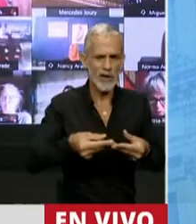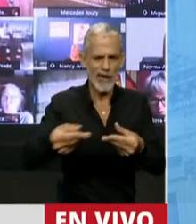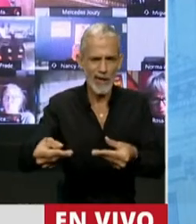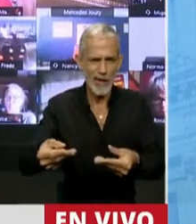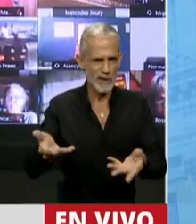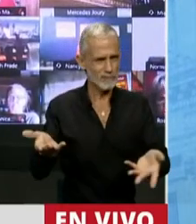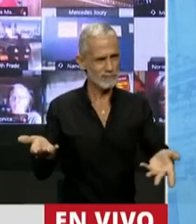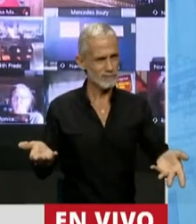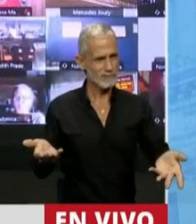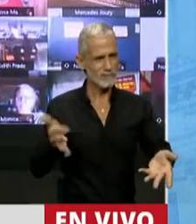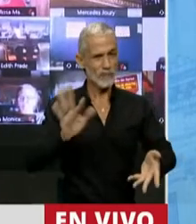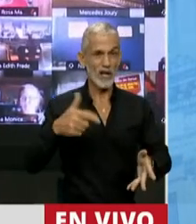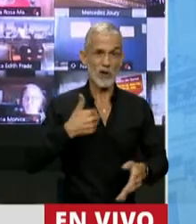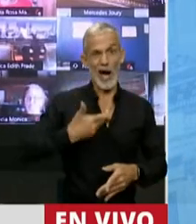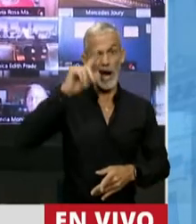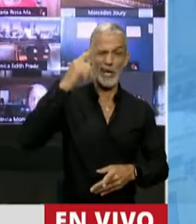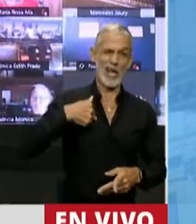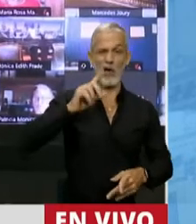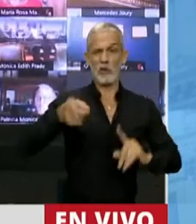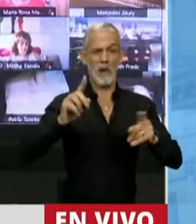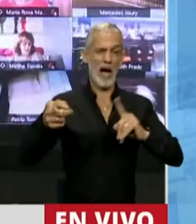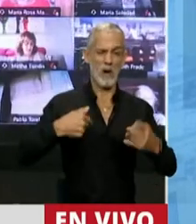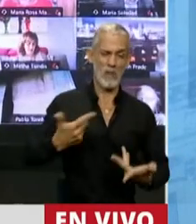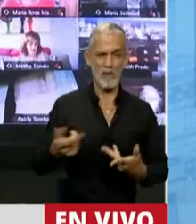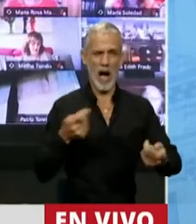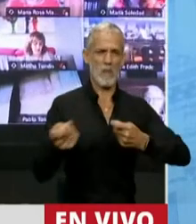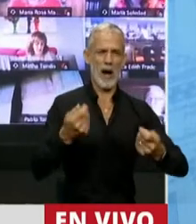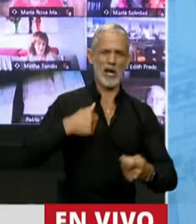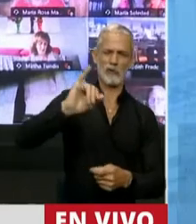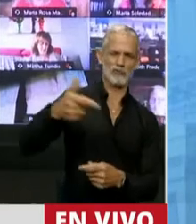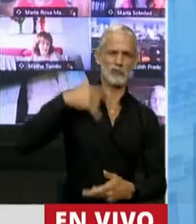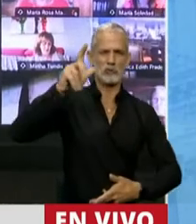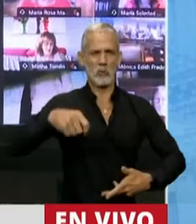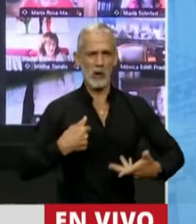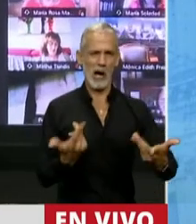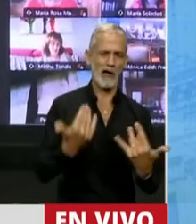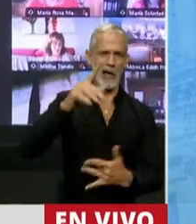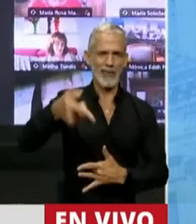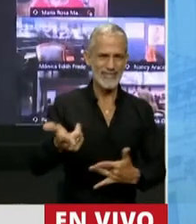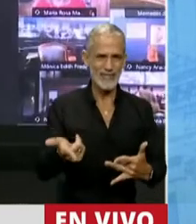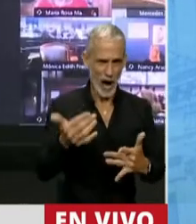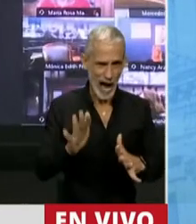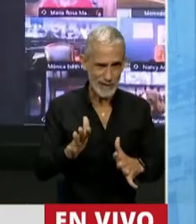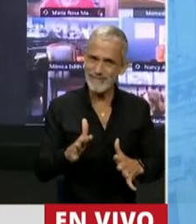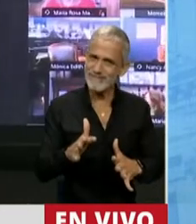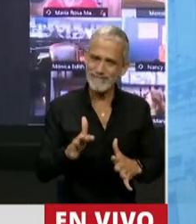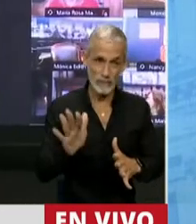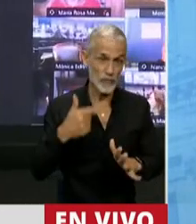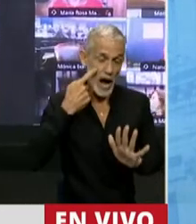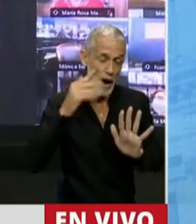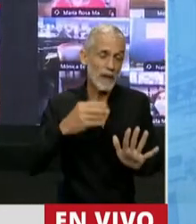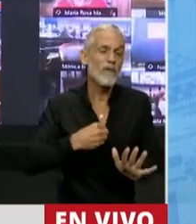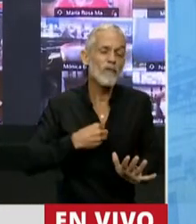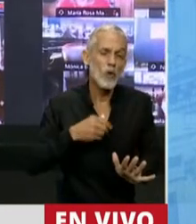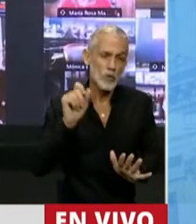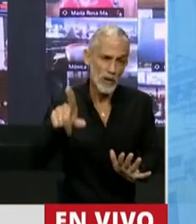estaríamos ante el caso de que yo soy el Estado, yo tengo el poder, yo manejo el ingreso, soy juez y parte. Así que confiando en la buena voluntad